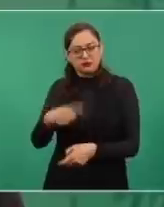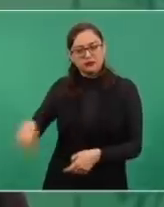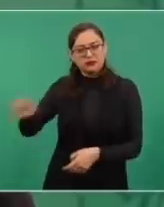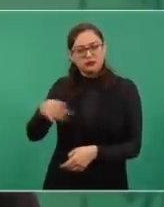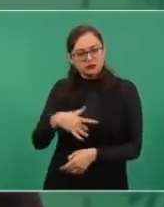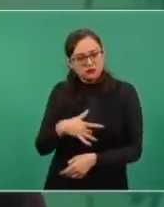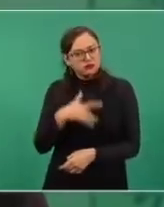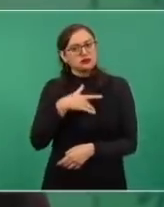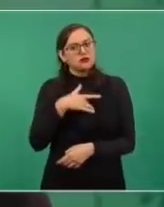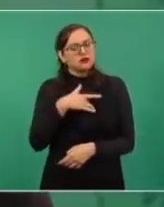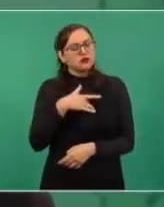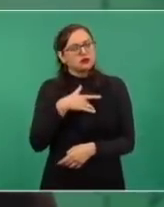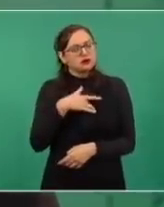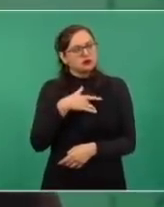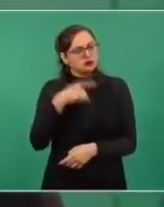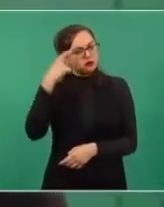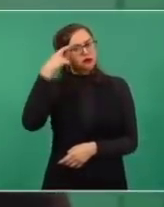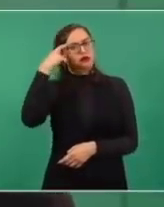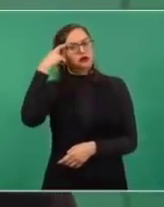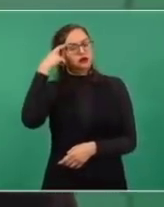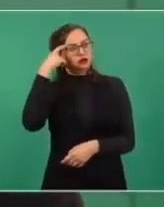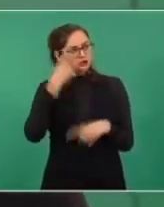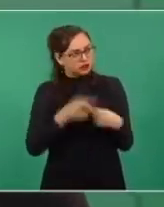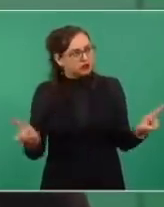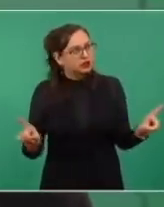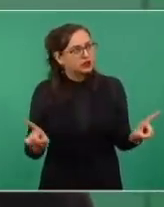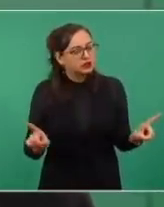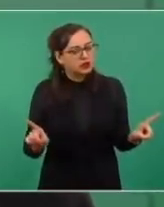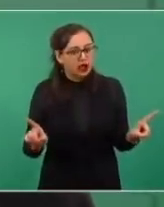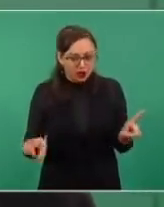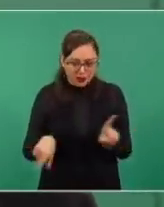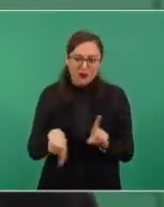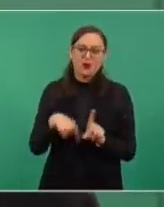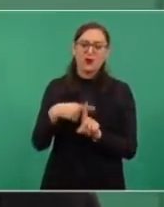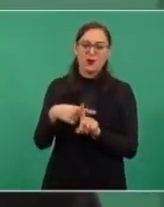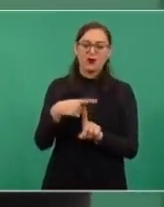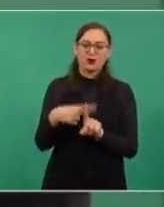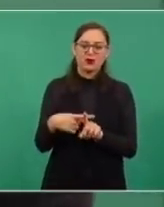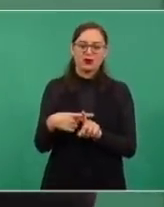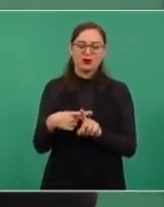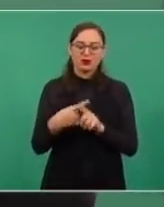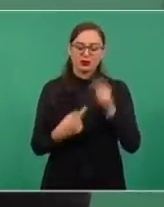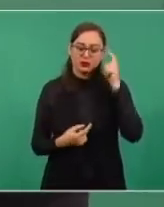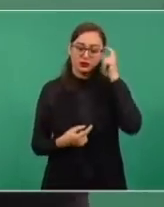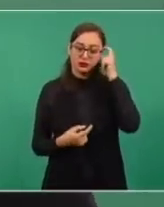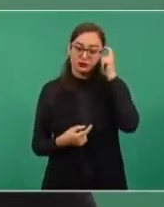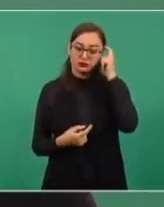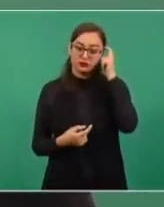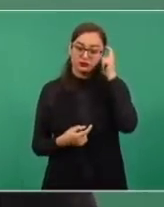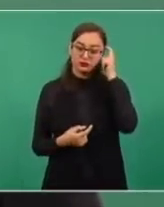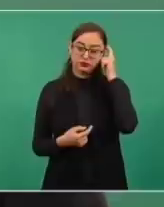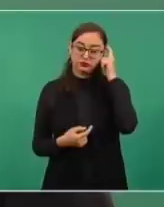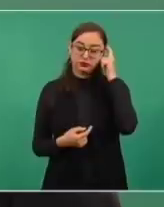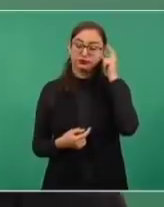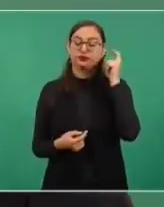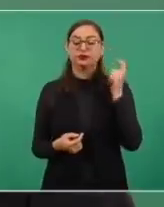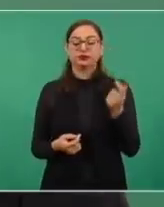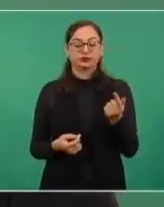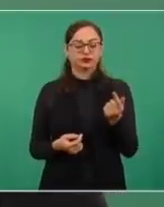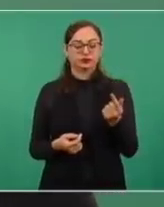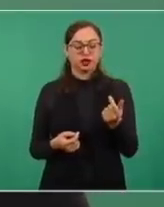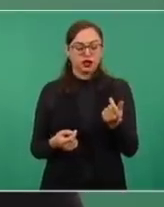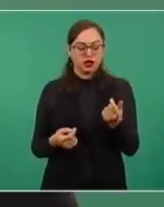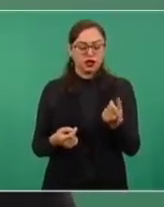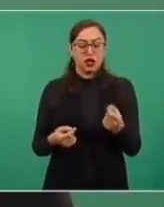positivo, primero porque se